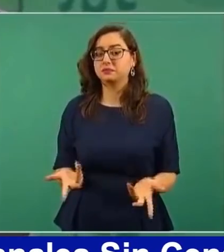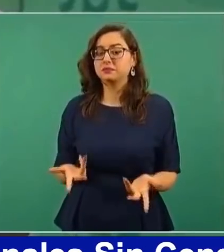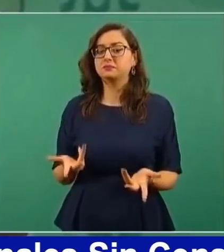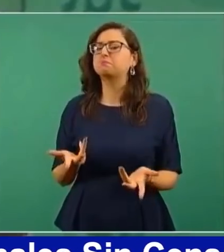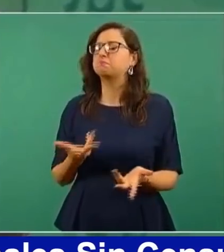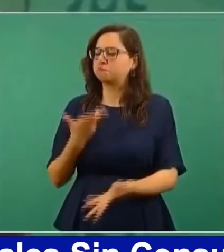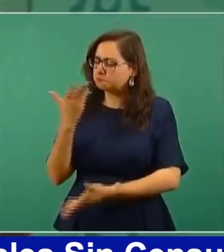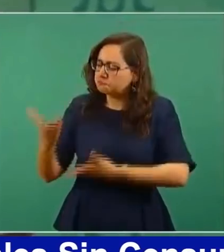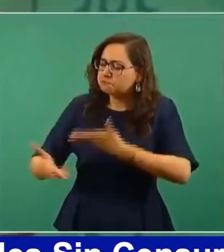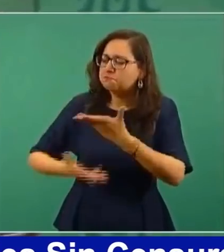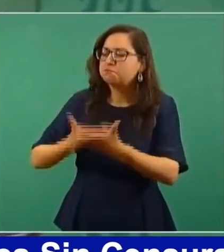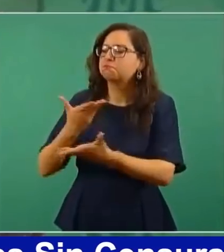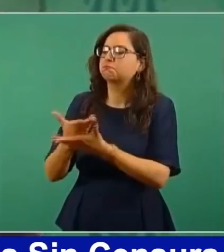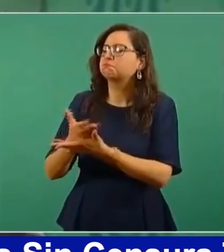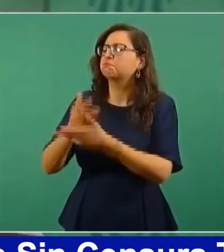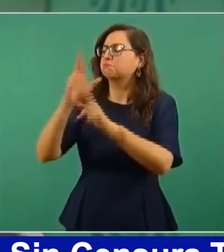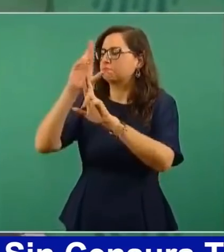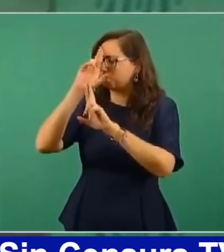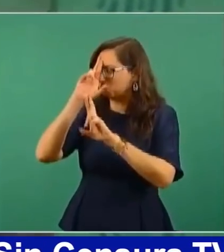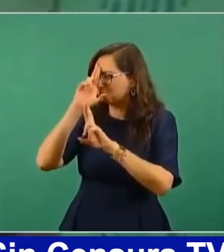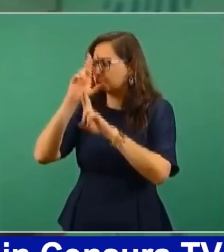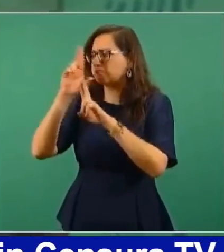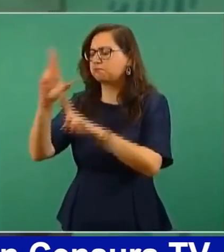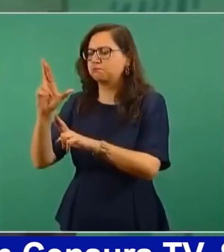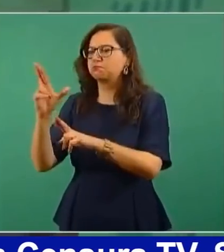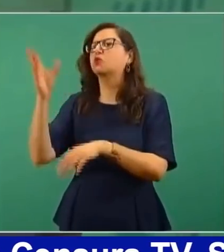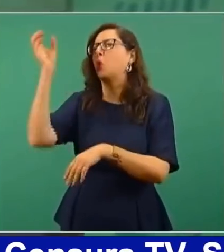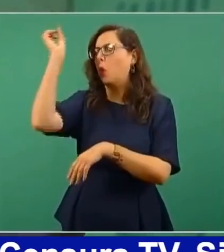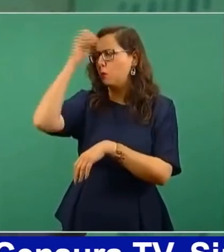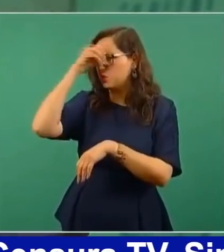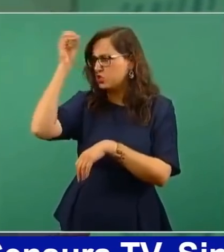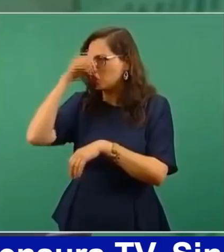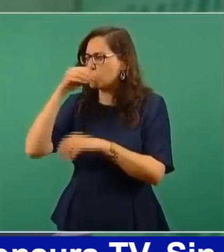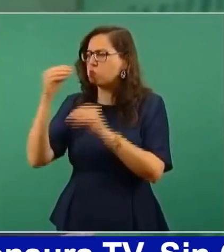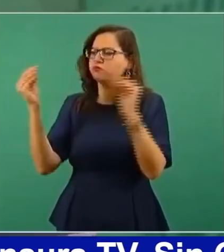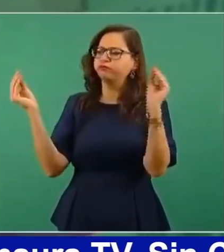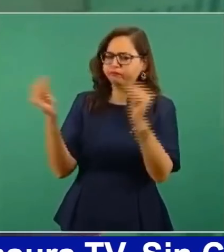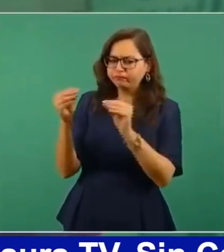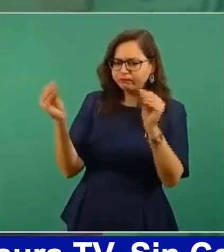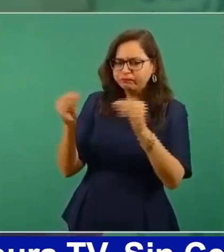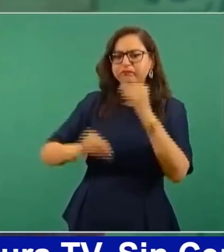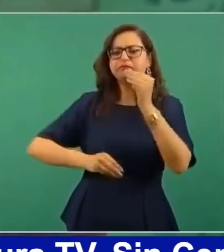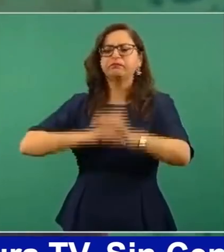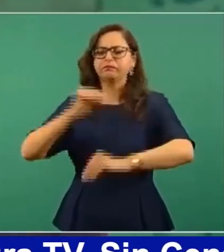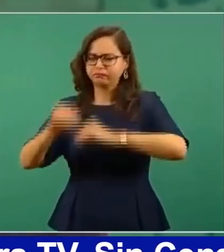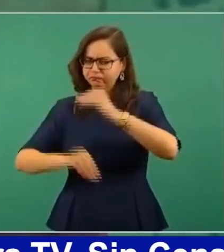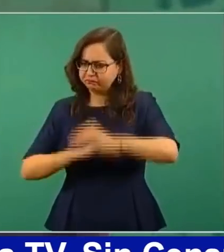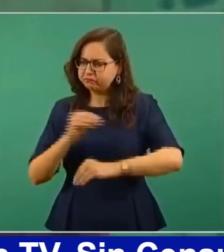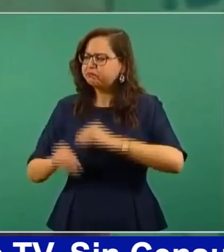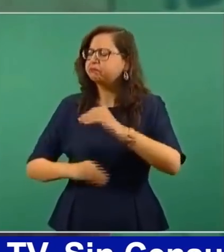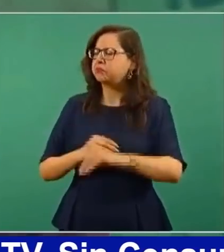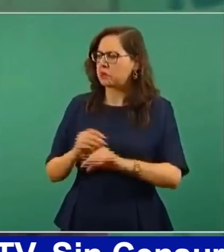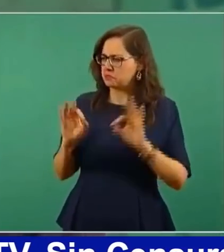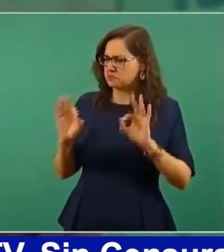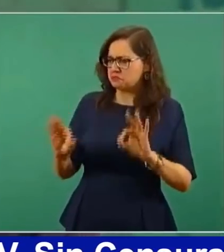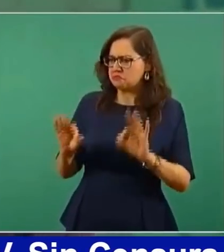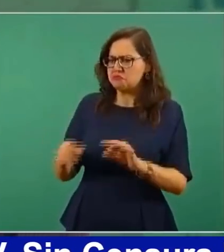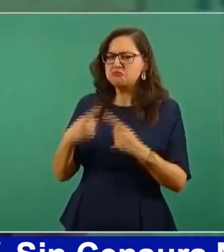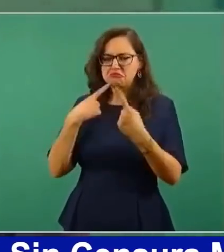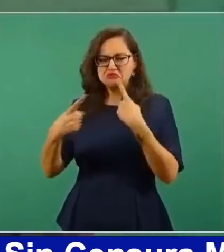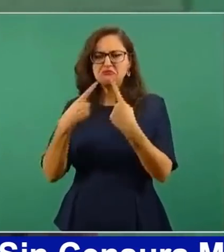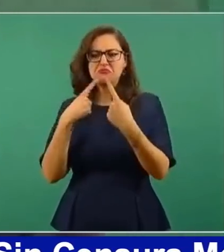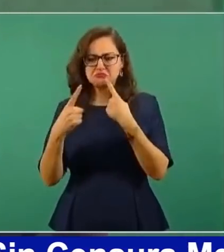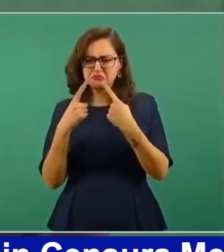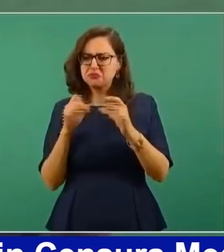respeto mantener el debate, que es muy bueno muy bueno